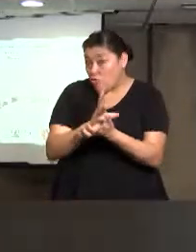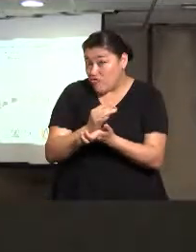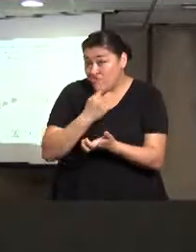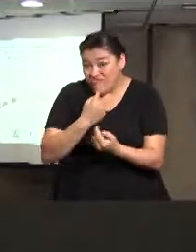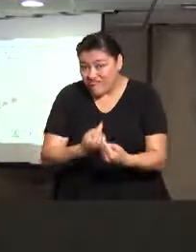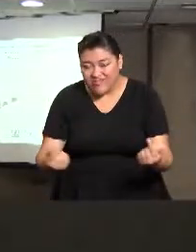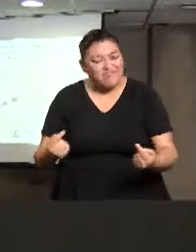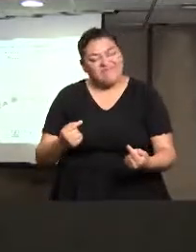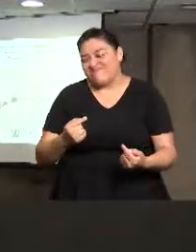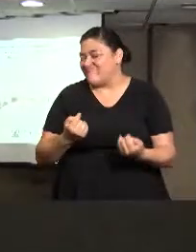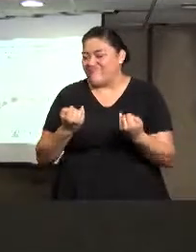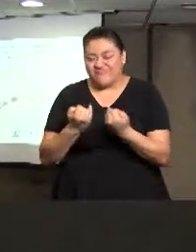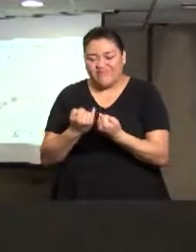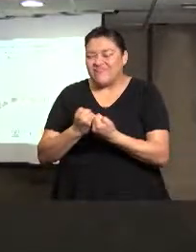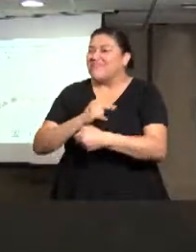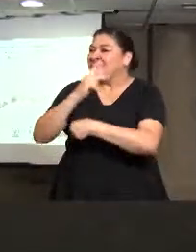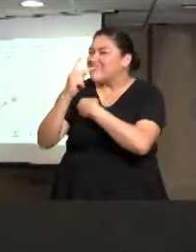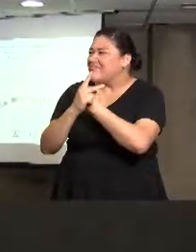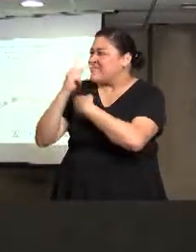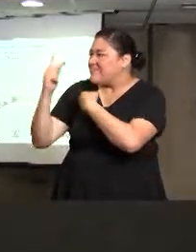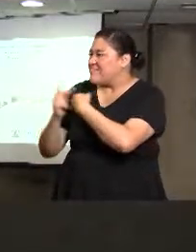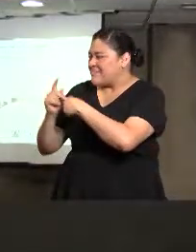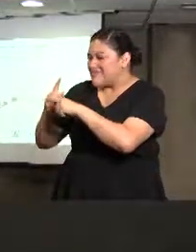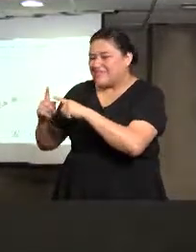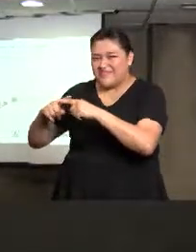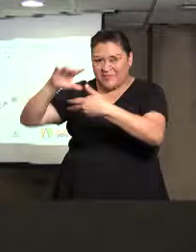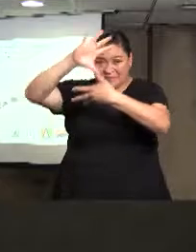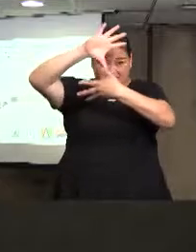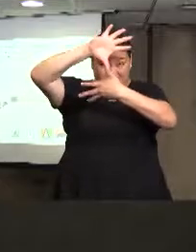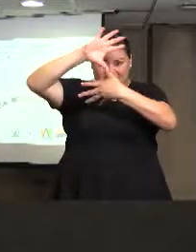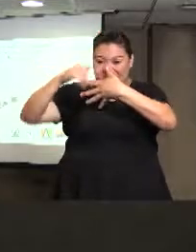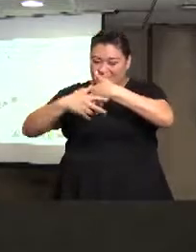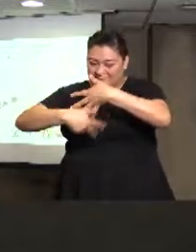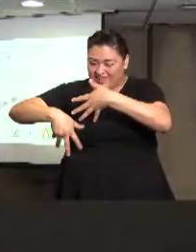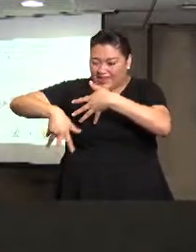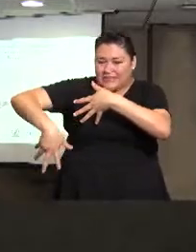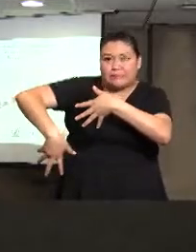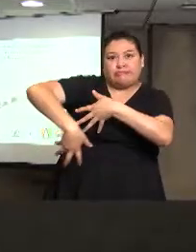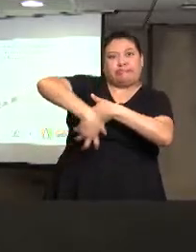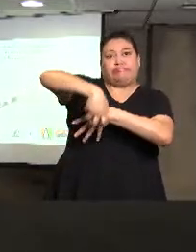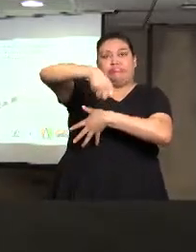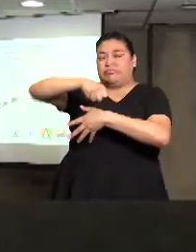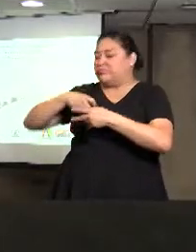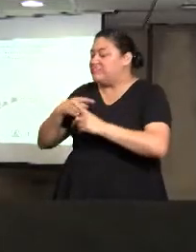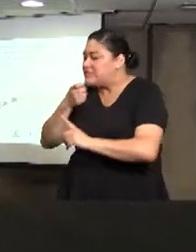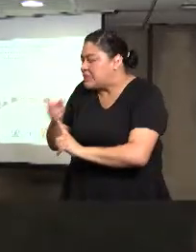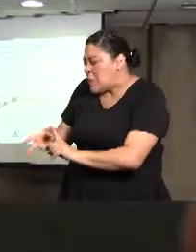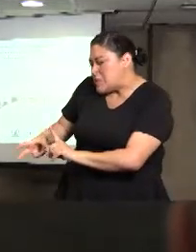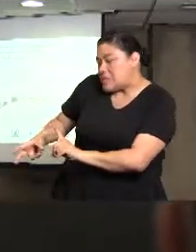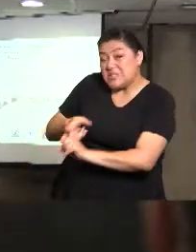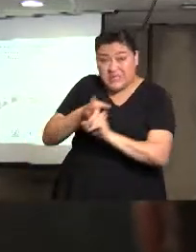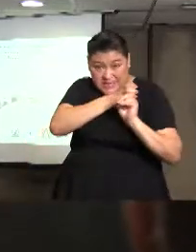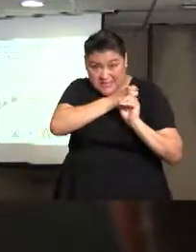niños y niñas de diferentes países de Centroamérica y aquí son enganchados y aquí son